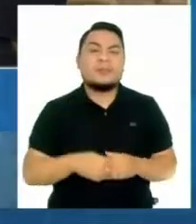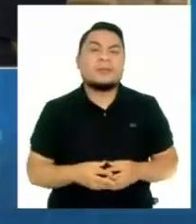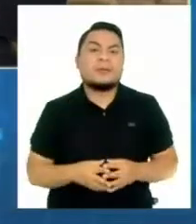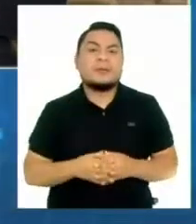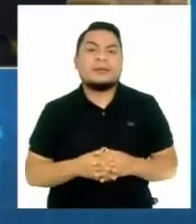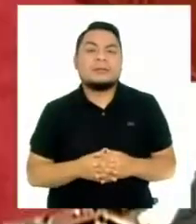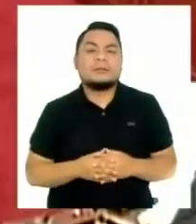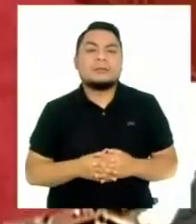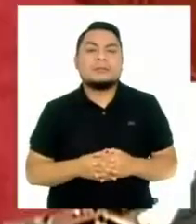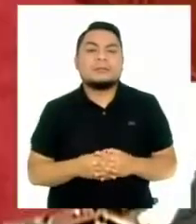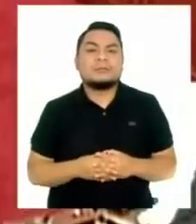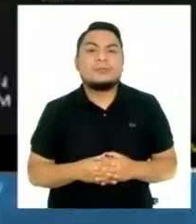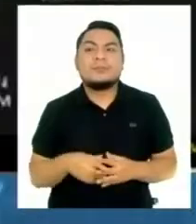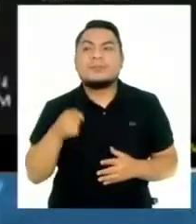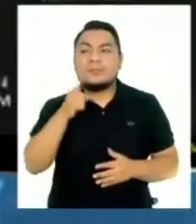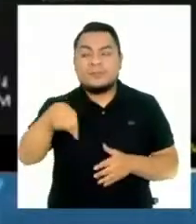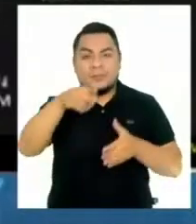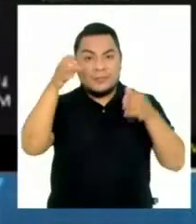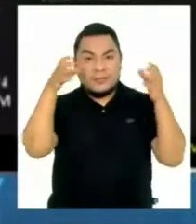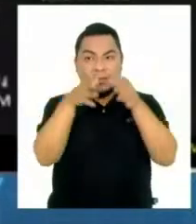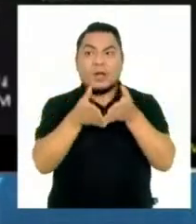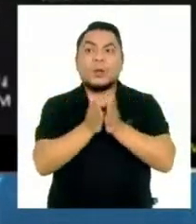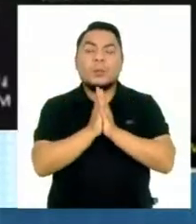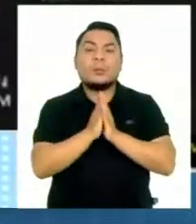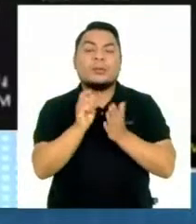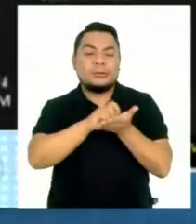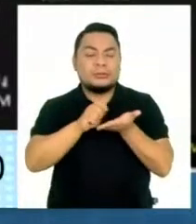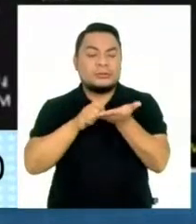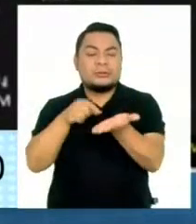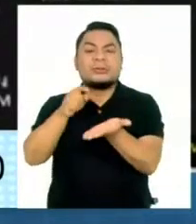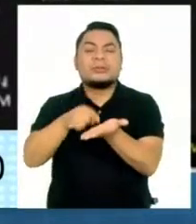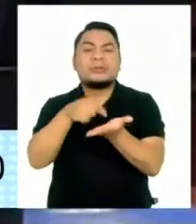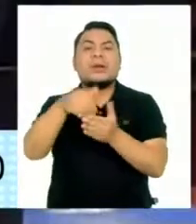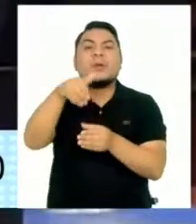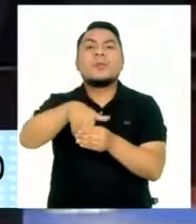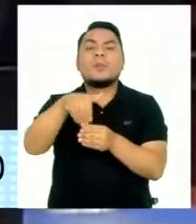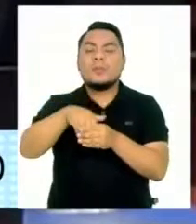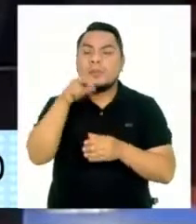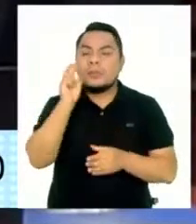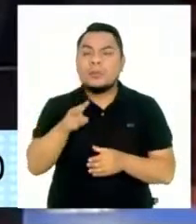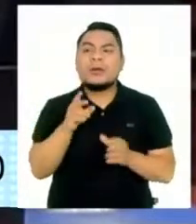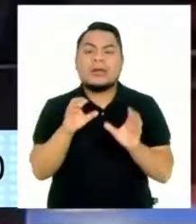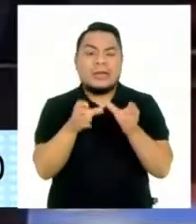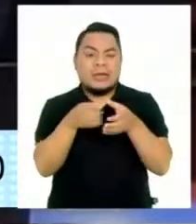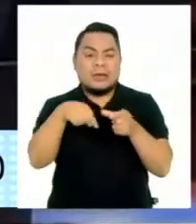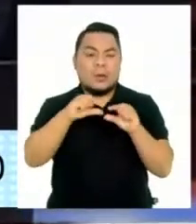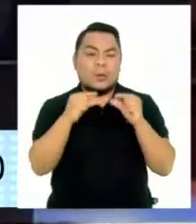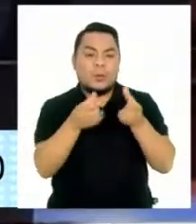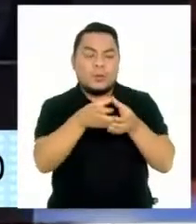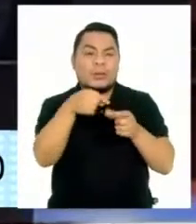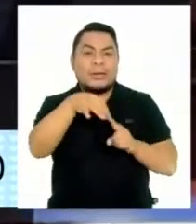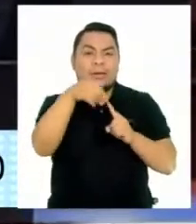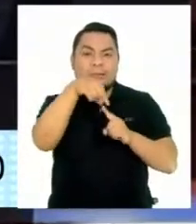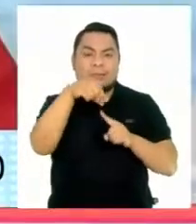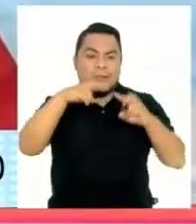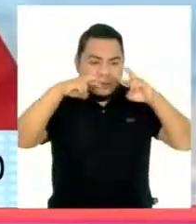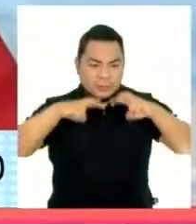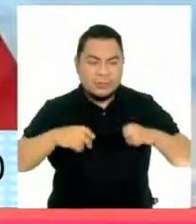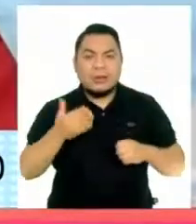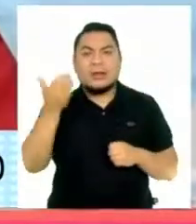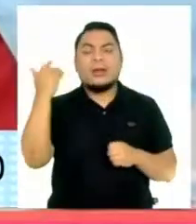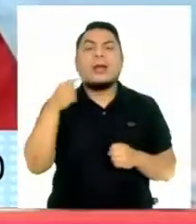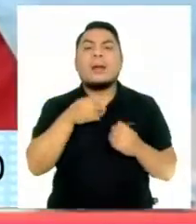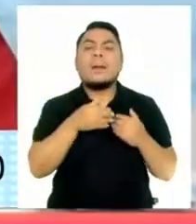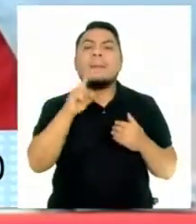pleno inició con el pedido de reconsideración del voto para la creación de una comisión investigadora de los